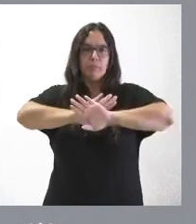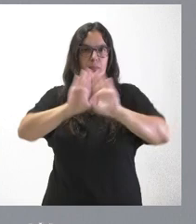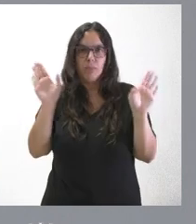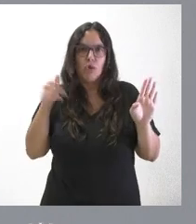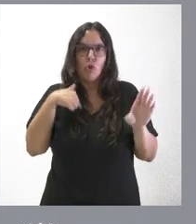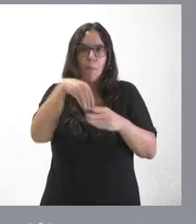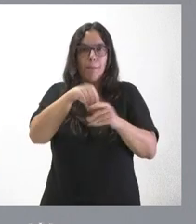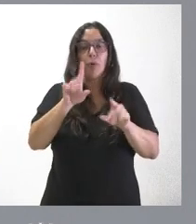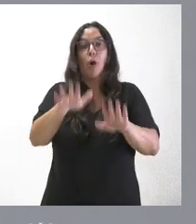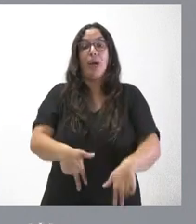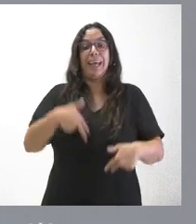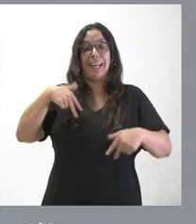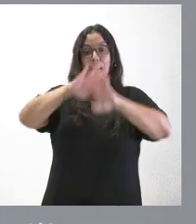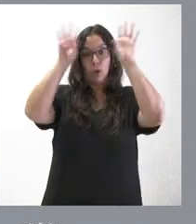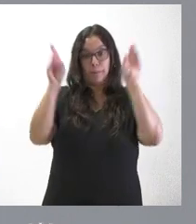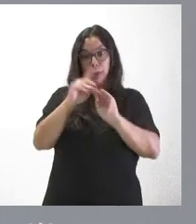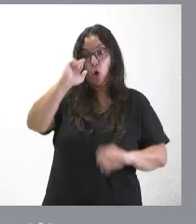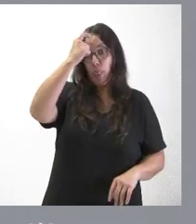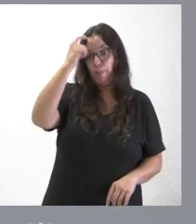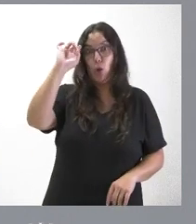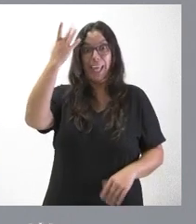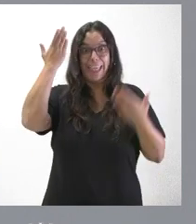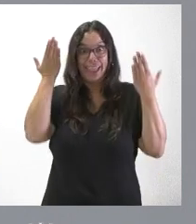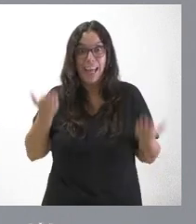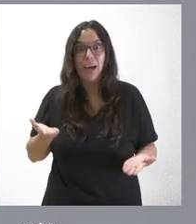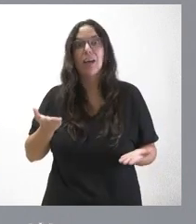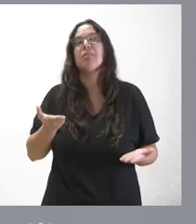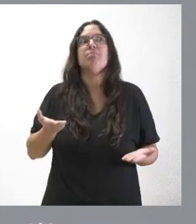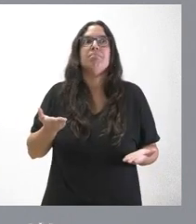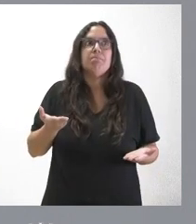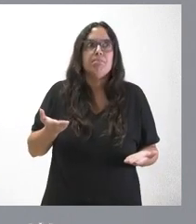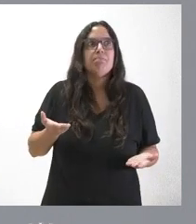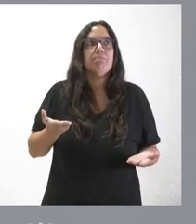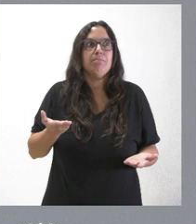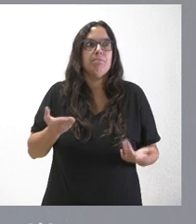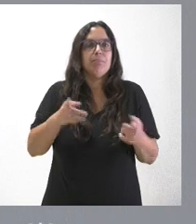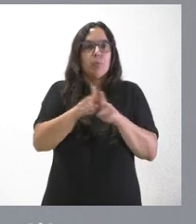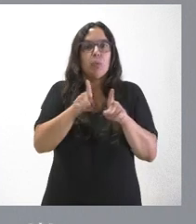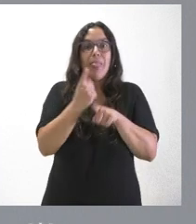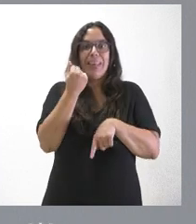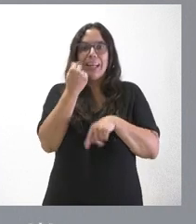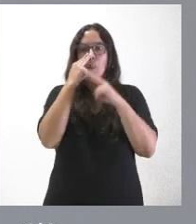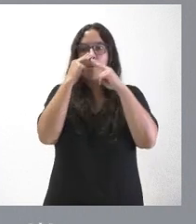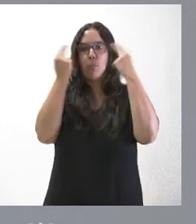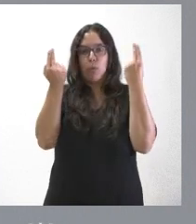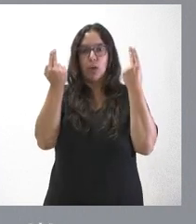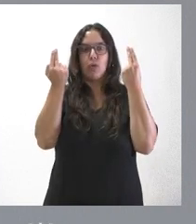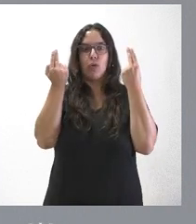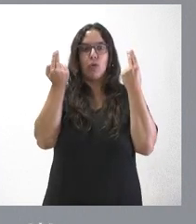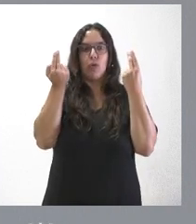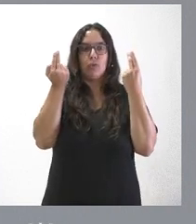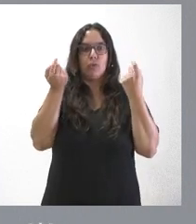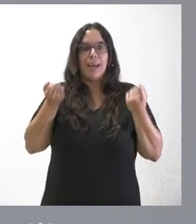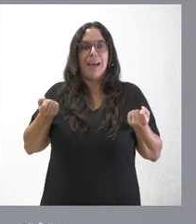Como principio general, parece que plantear la idea de que el dinero público se